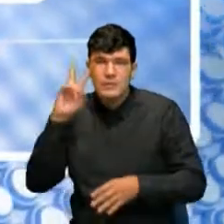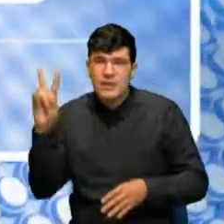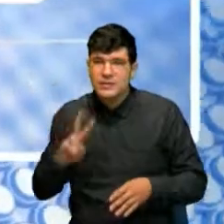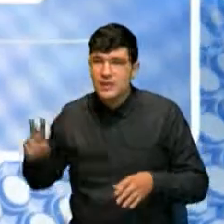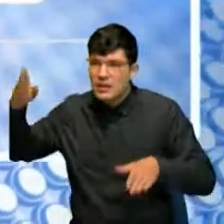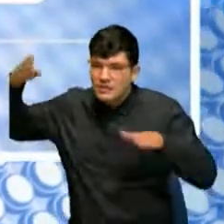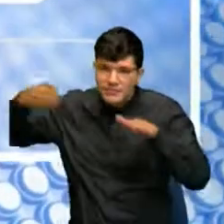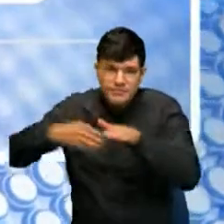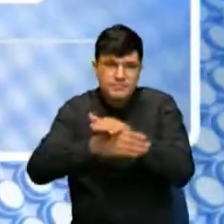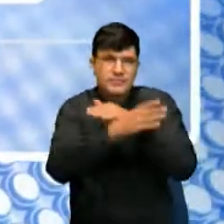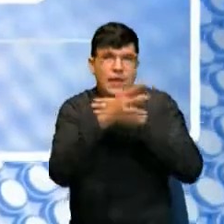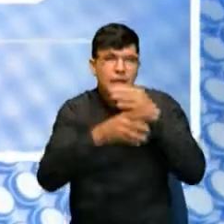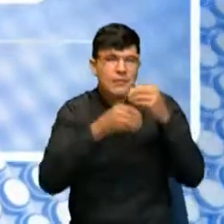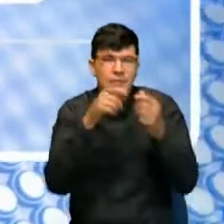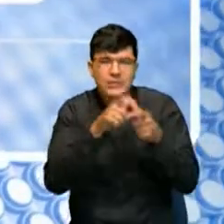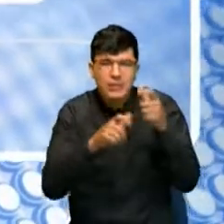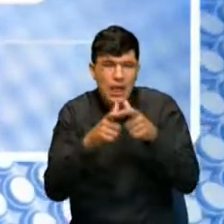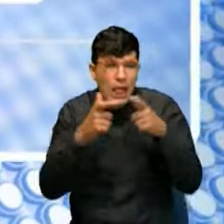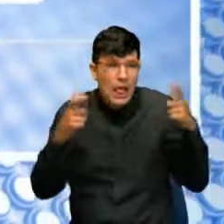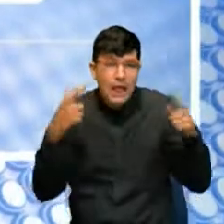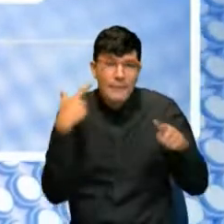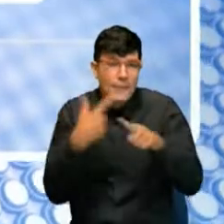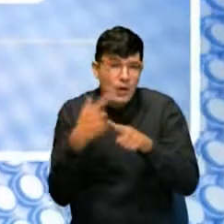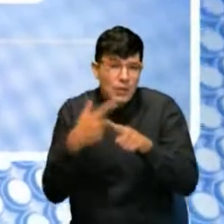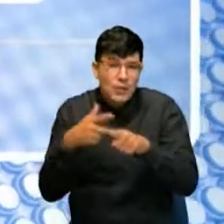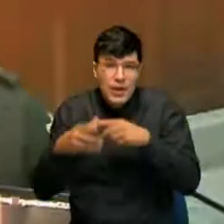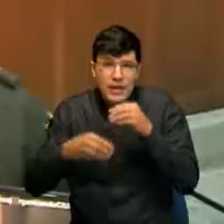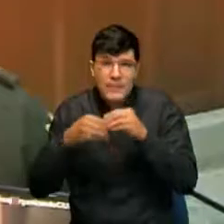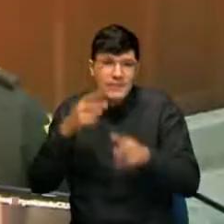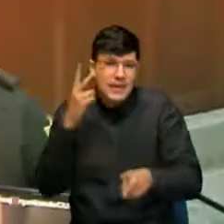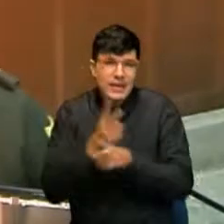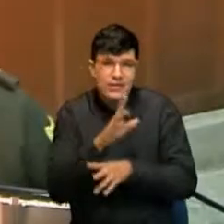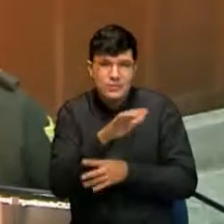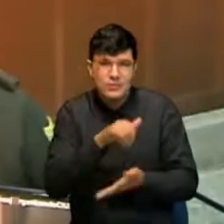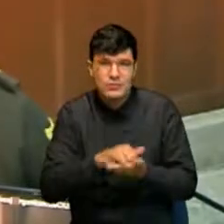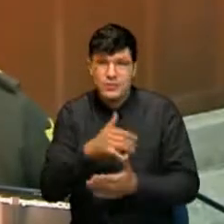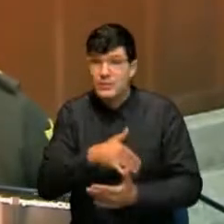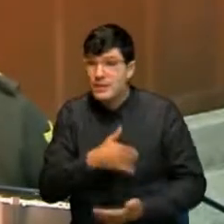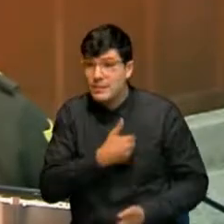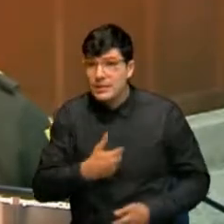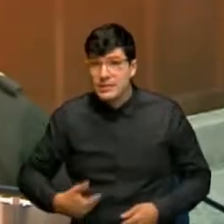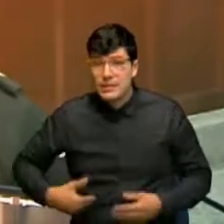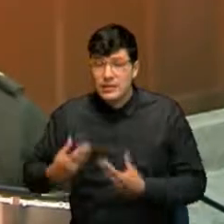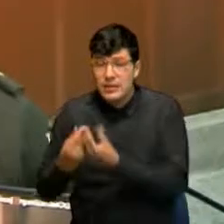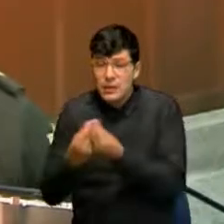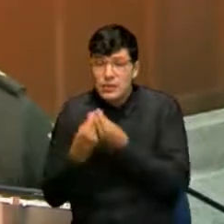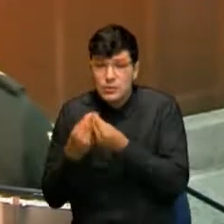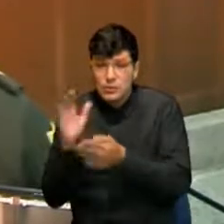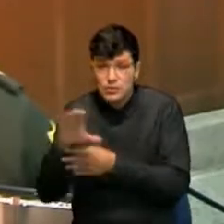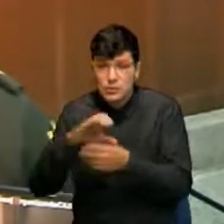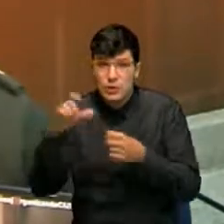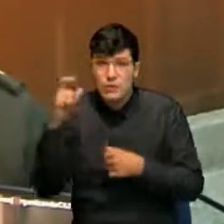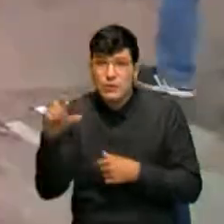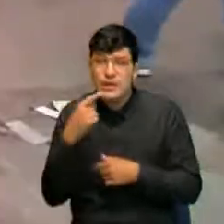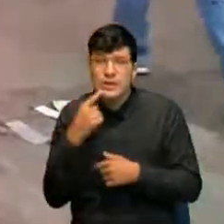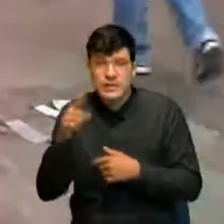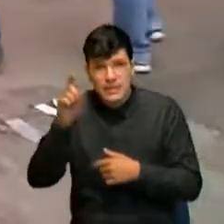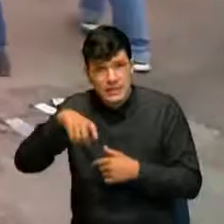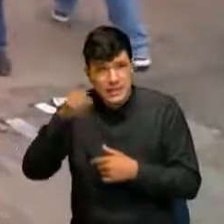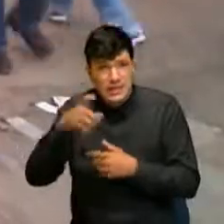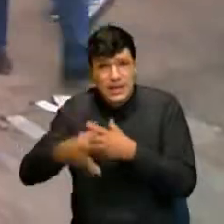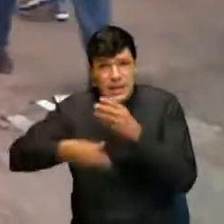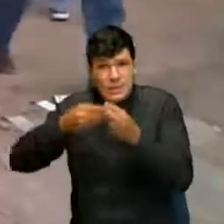de la otra ciudad y la ola. Eso es multiplicado por dos el problema de inseguridad. El presidente del consejo señaló también que se necesitan más recursos